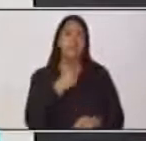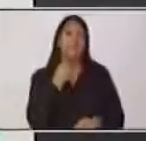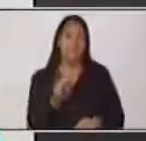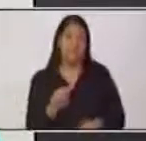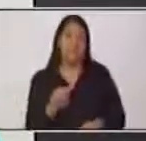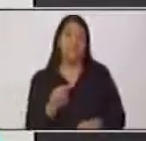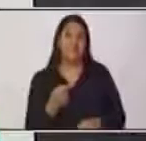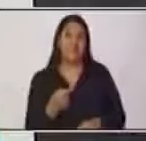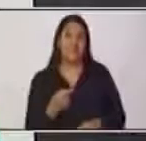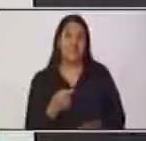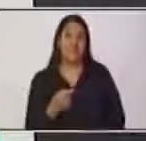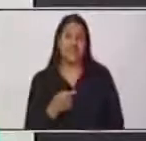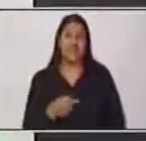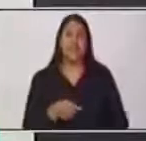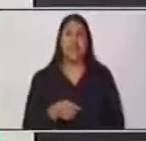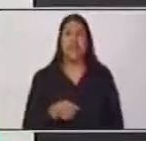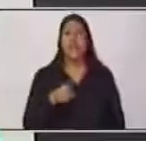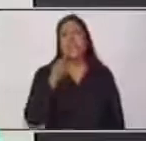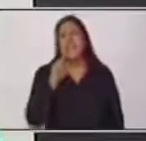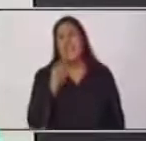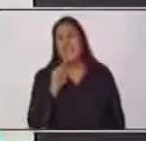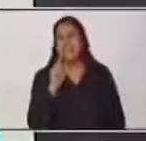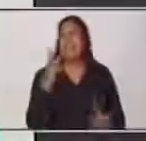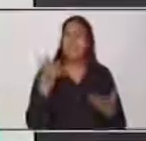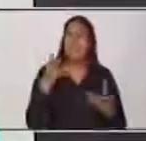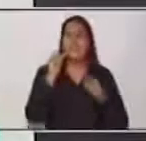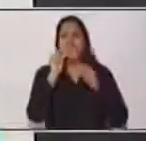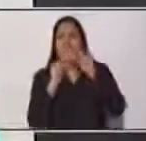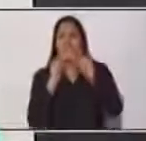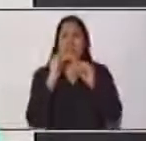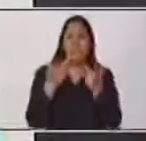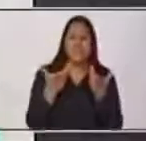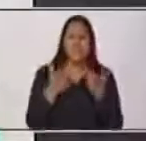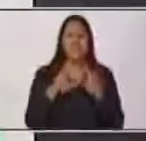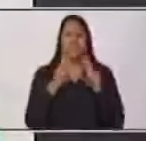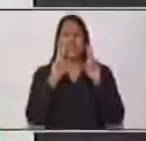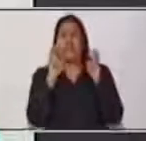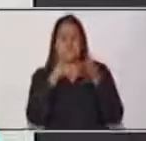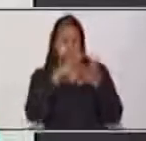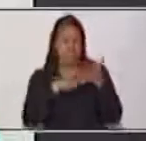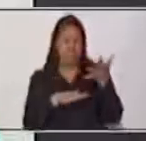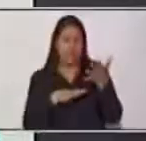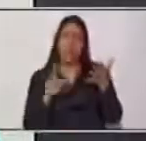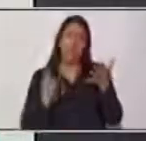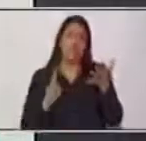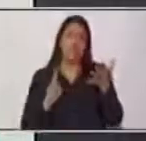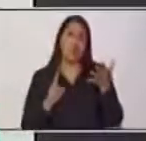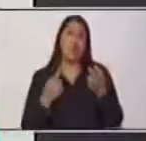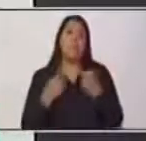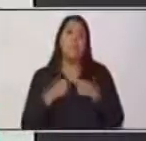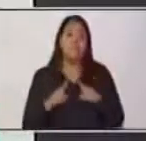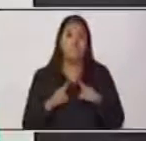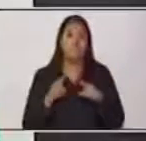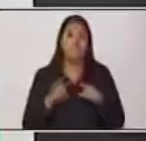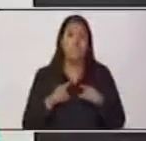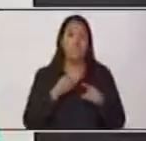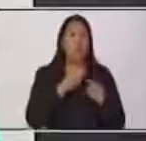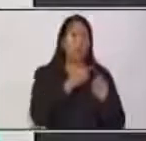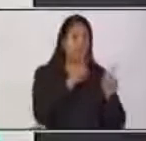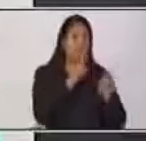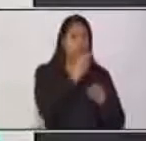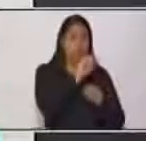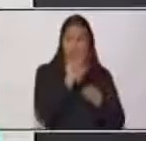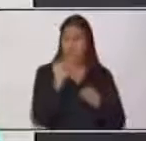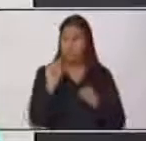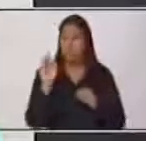en ciertos tipos de texto, no van a ser así. Pero, en la mayoría, tiene que desarrollarse en los